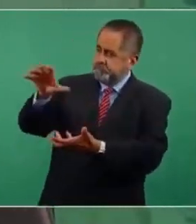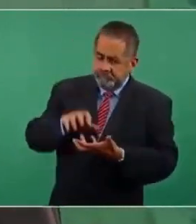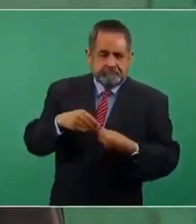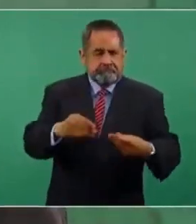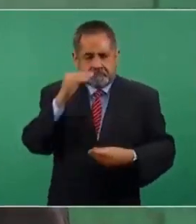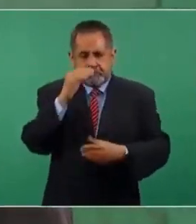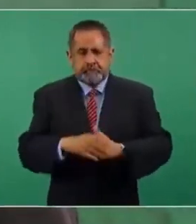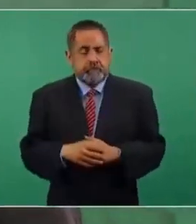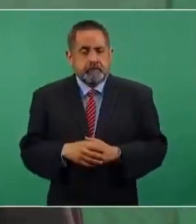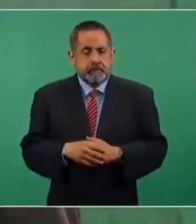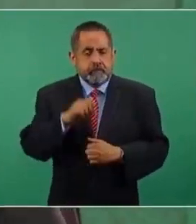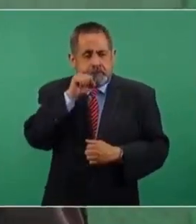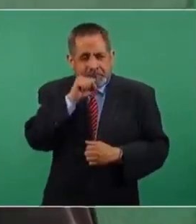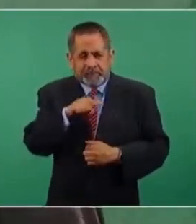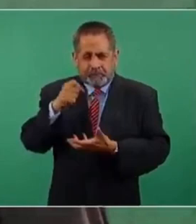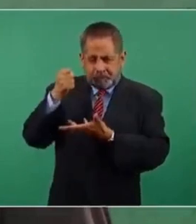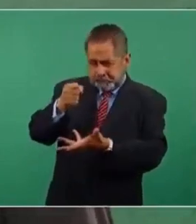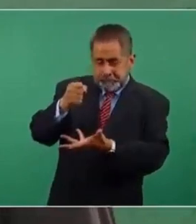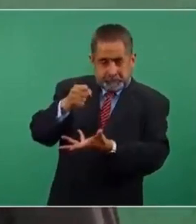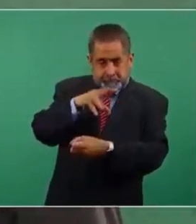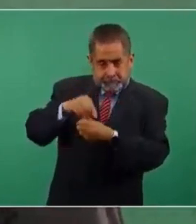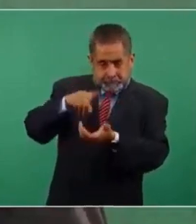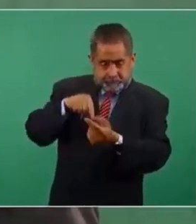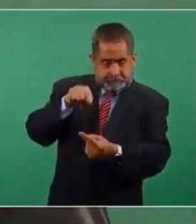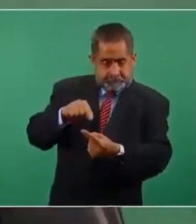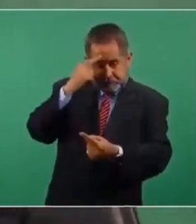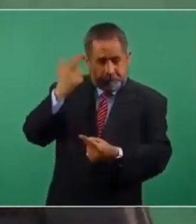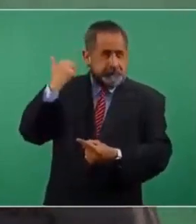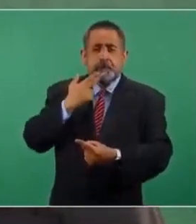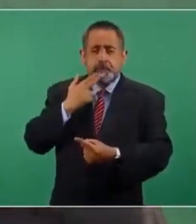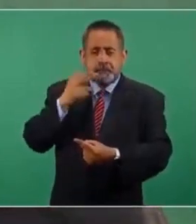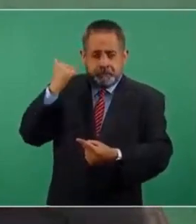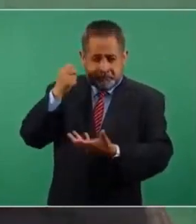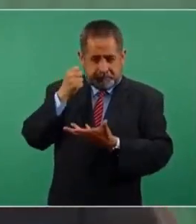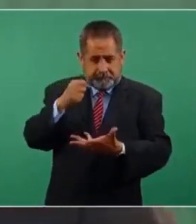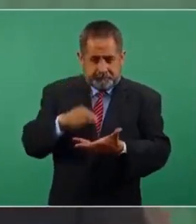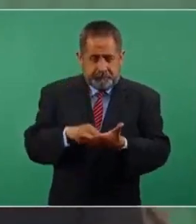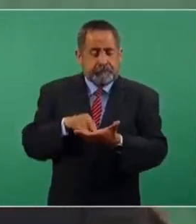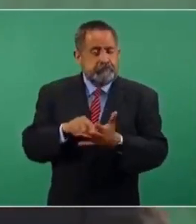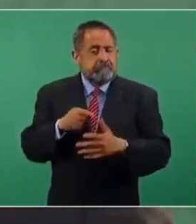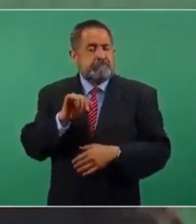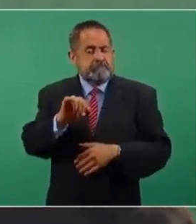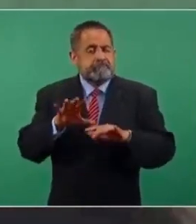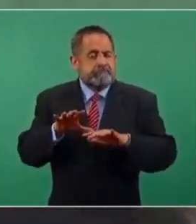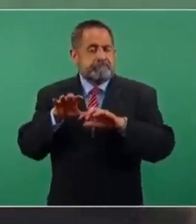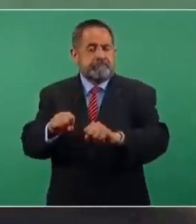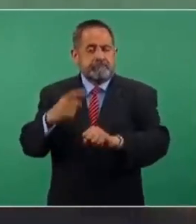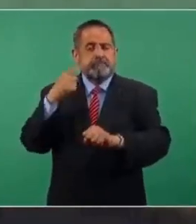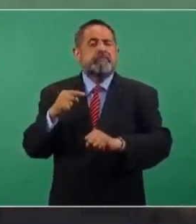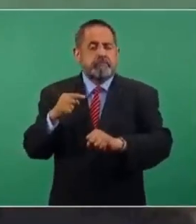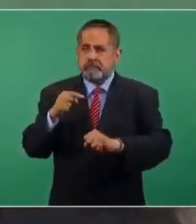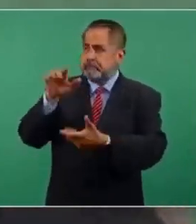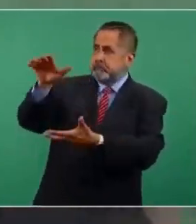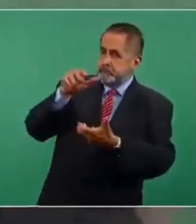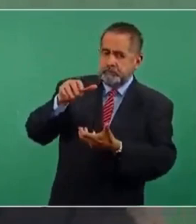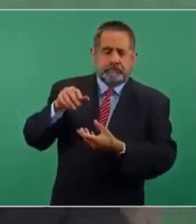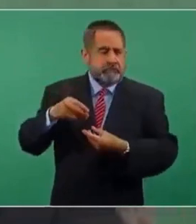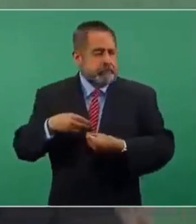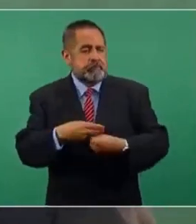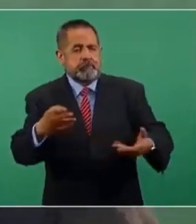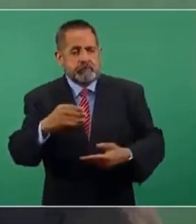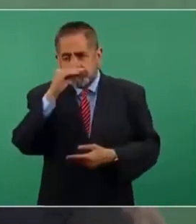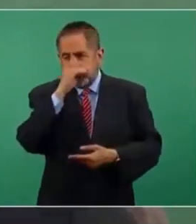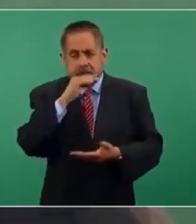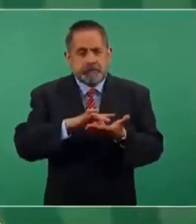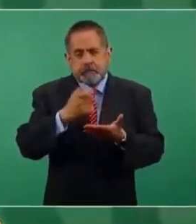Diría que con el mismo presupuesto que se usaba antes nos va a alcanzar para entregar de manera